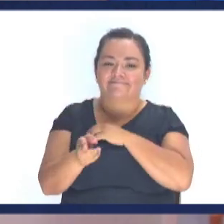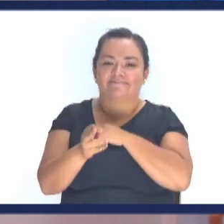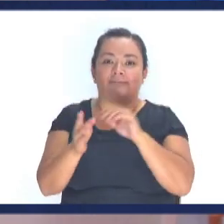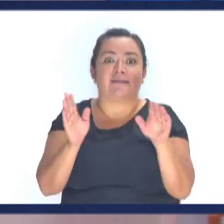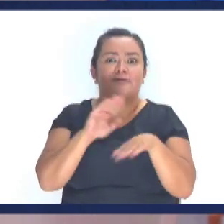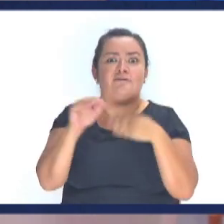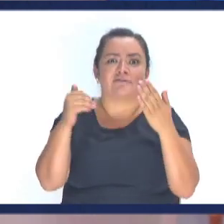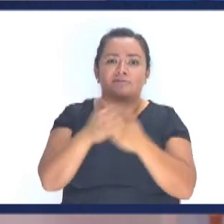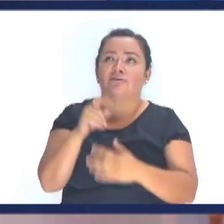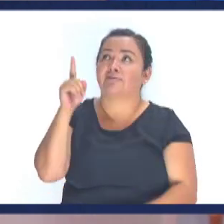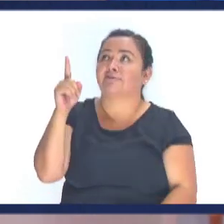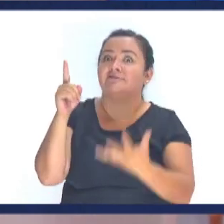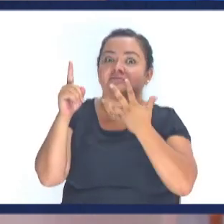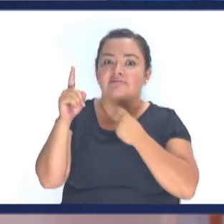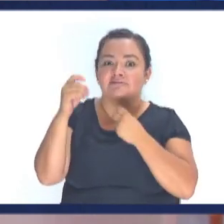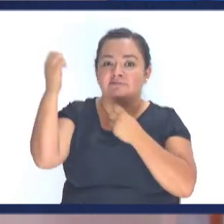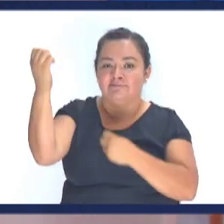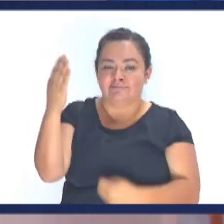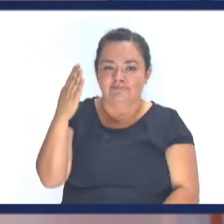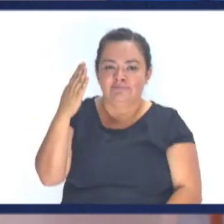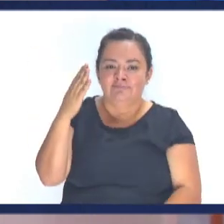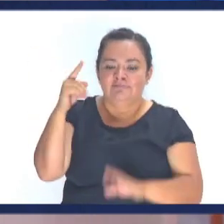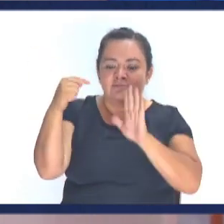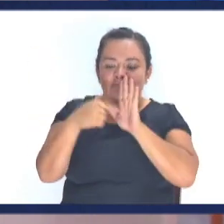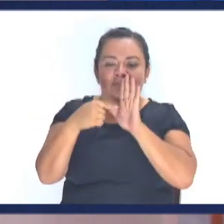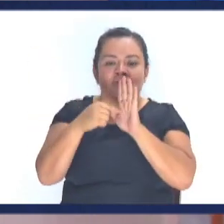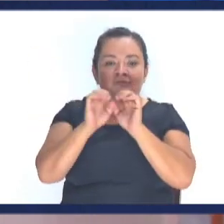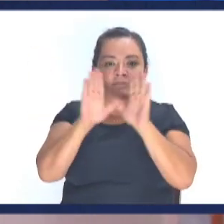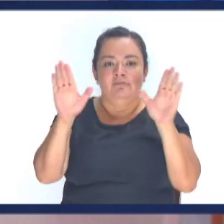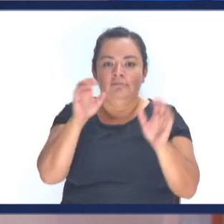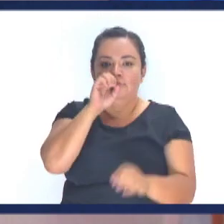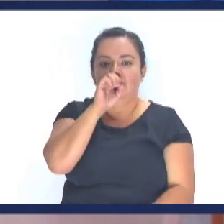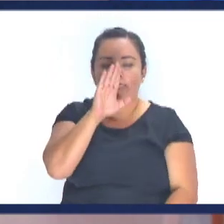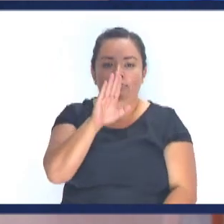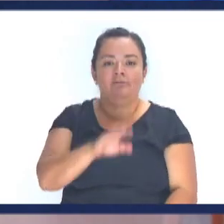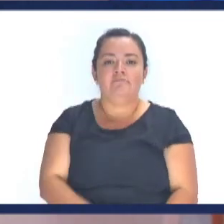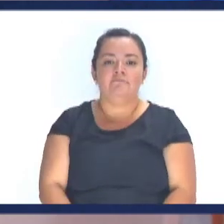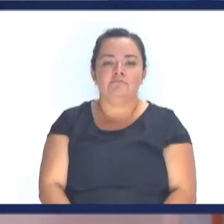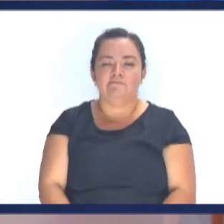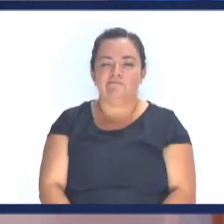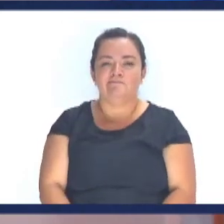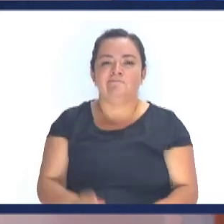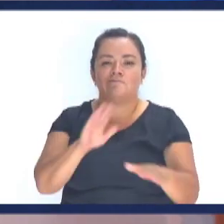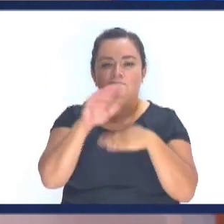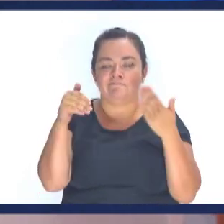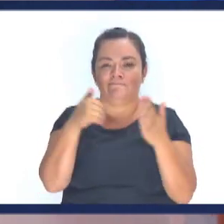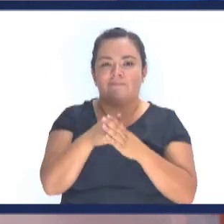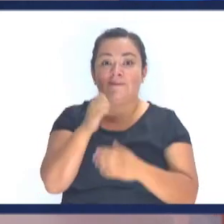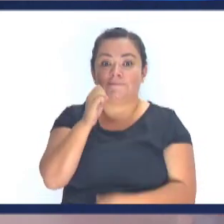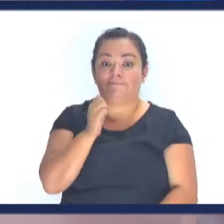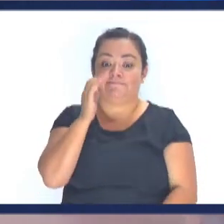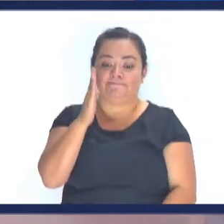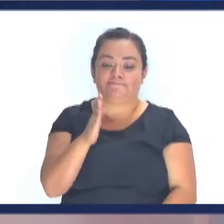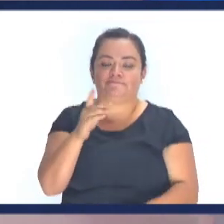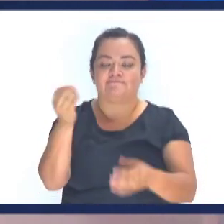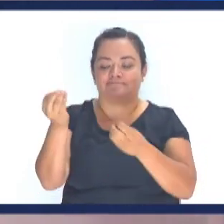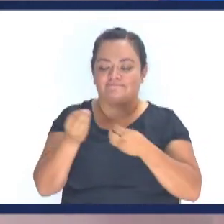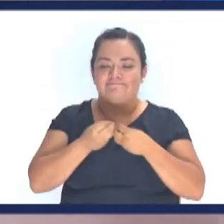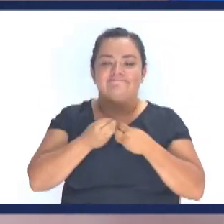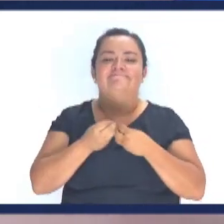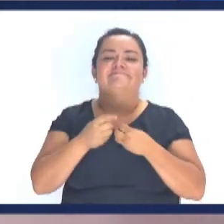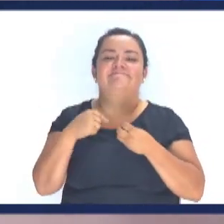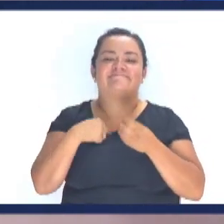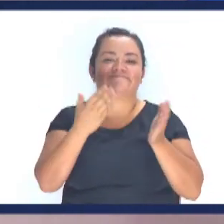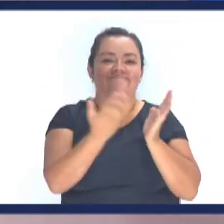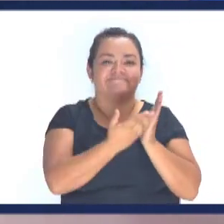Todo lo que Dios Quiso decirme a mí Lo dijo Cristo Ojo Y todo lo que Cristo Me dejó a mí